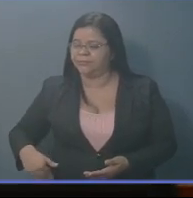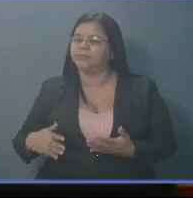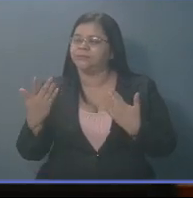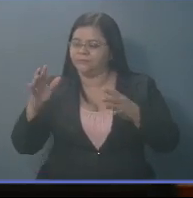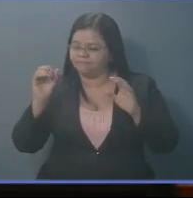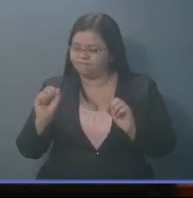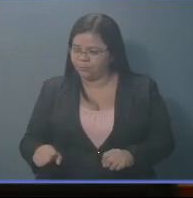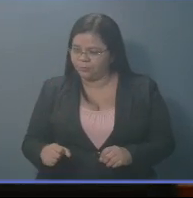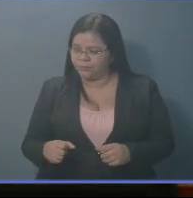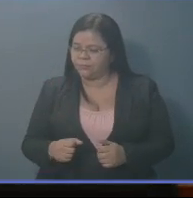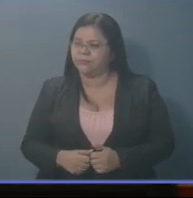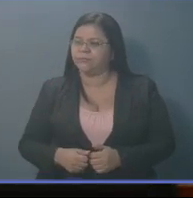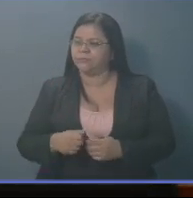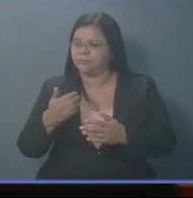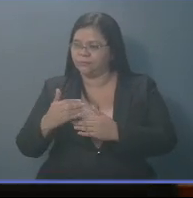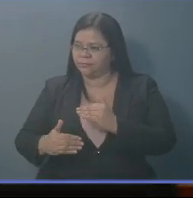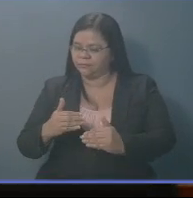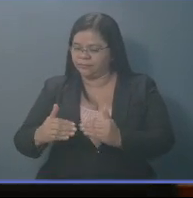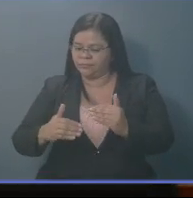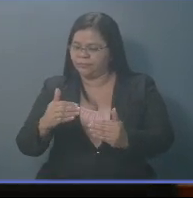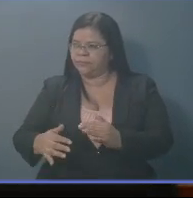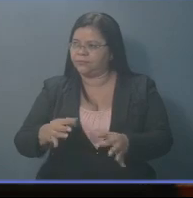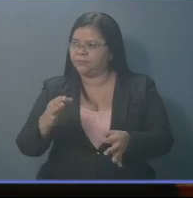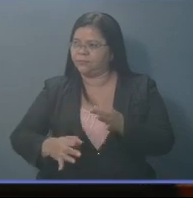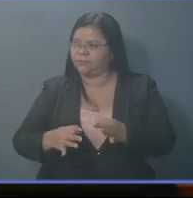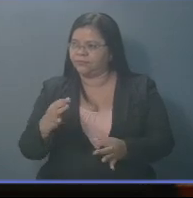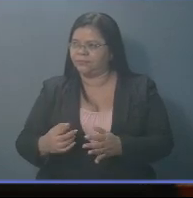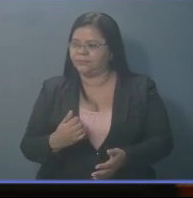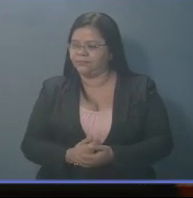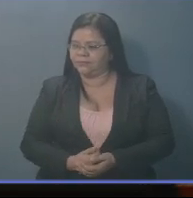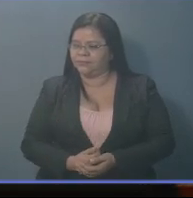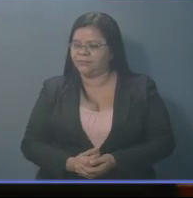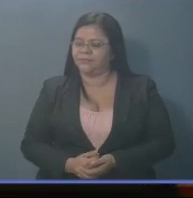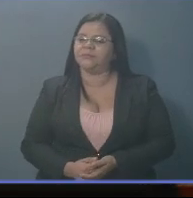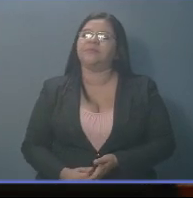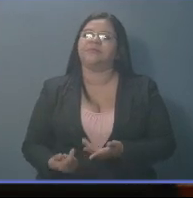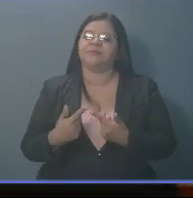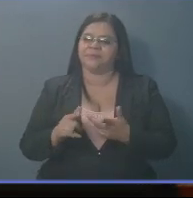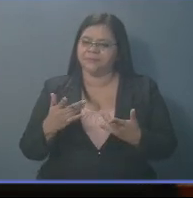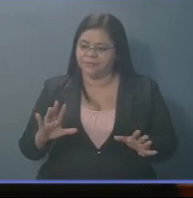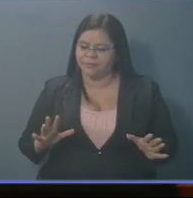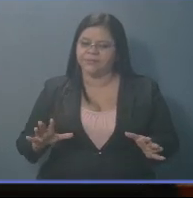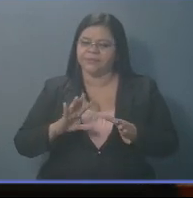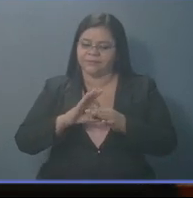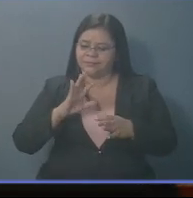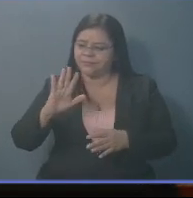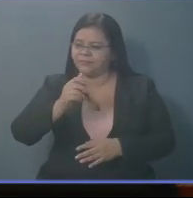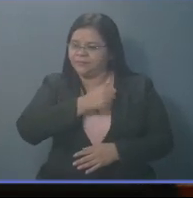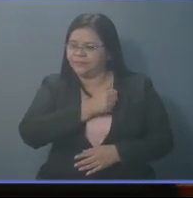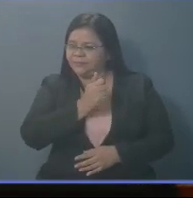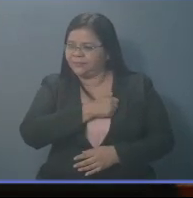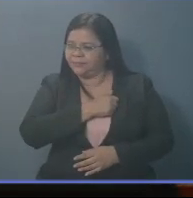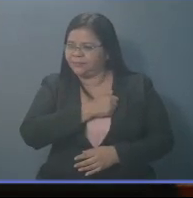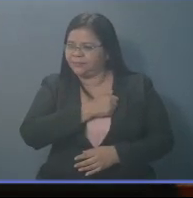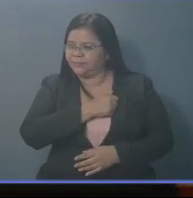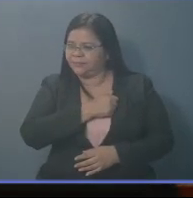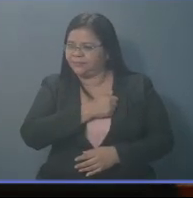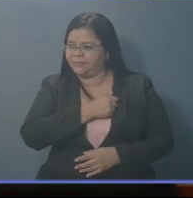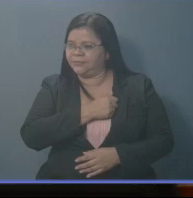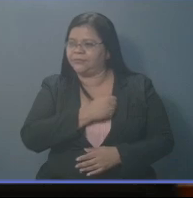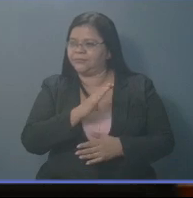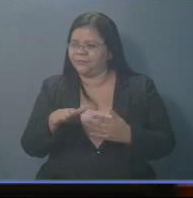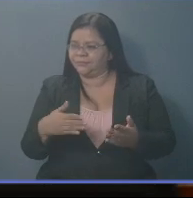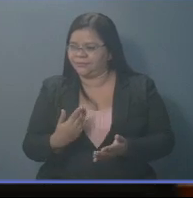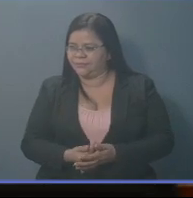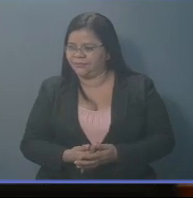que pueda ser procesado judicialmente. Esa sí es su tarea. Y en ese sentido lo llamamos a